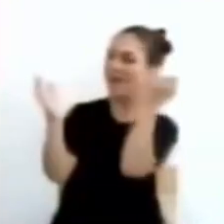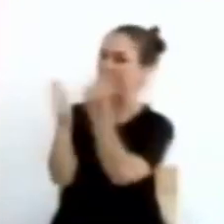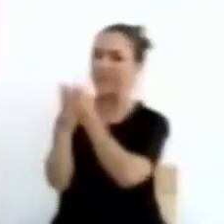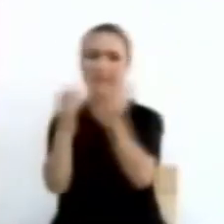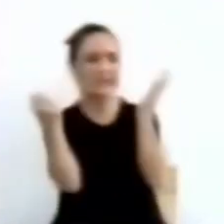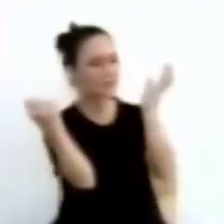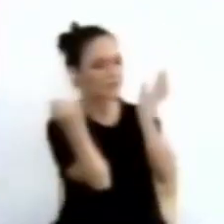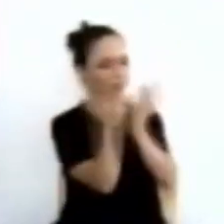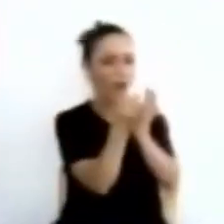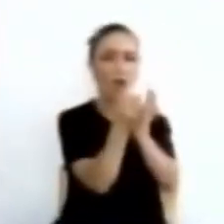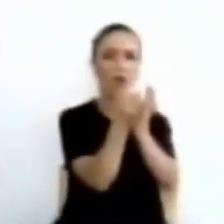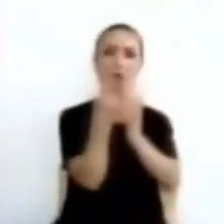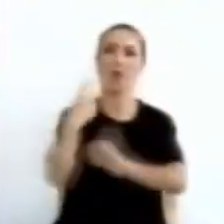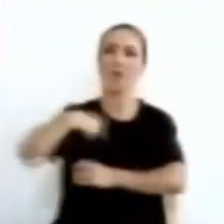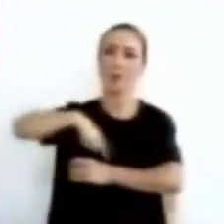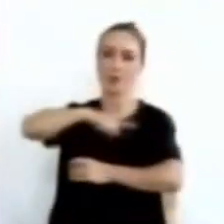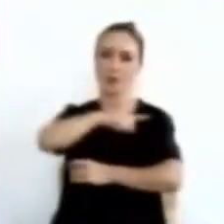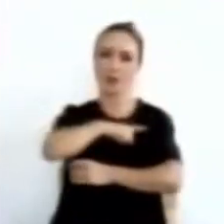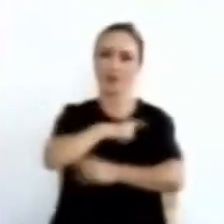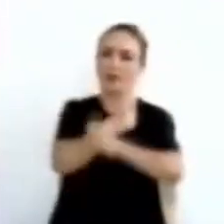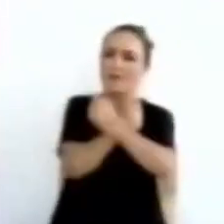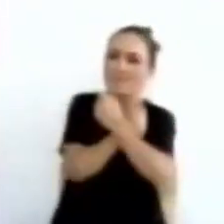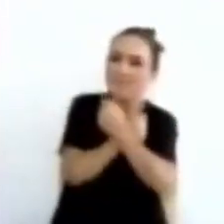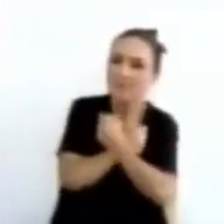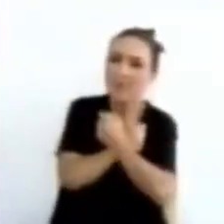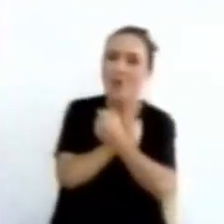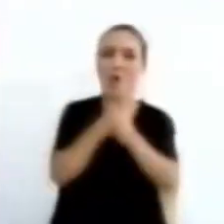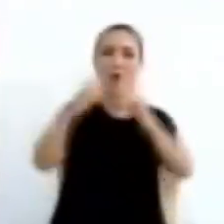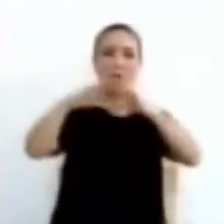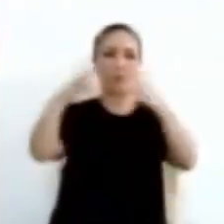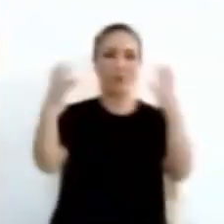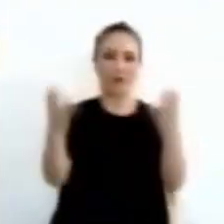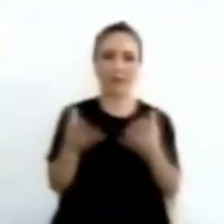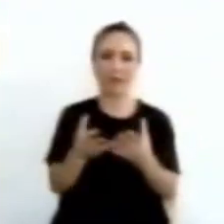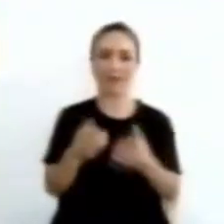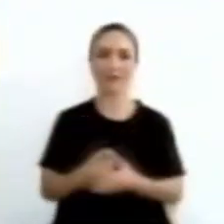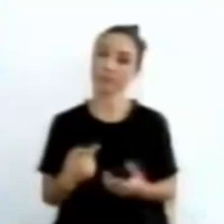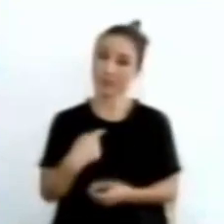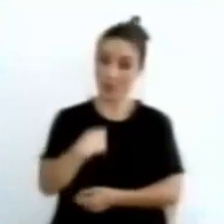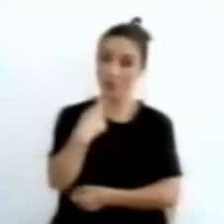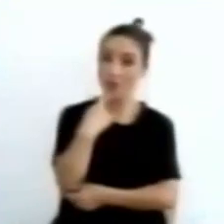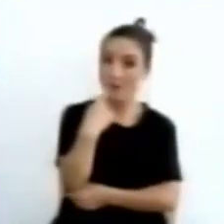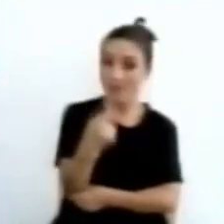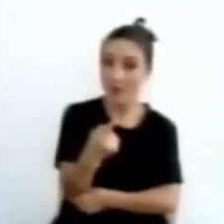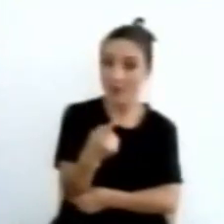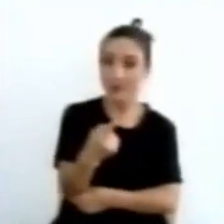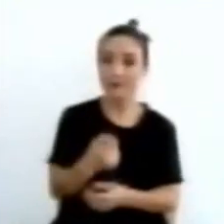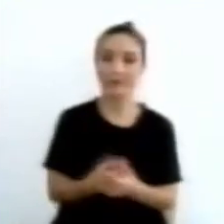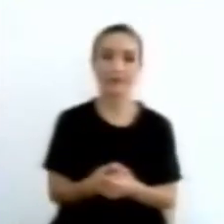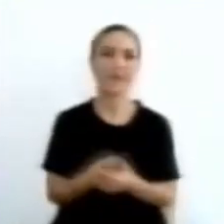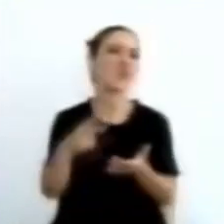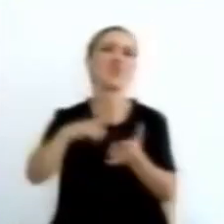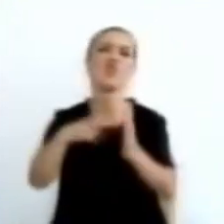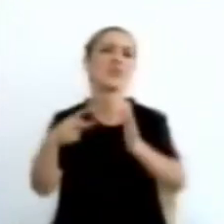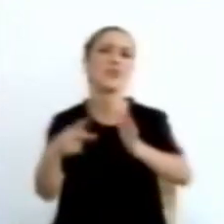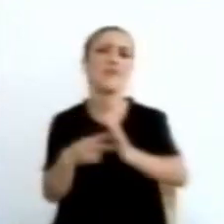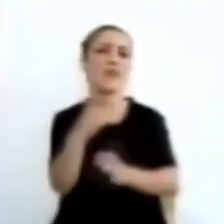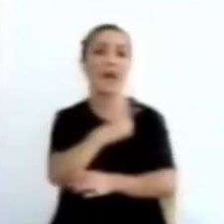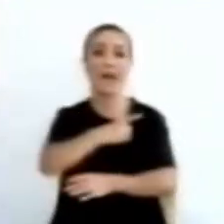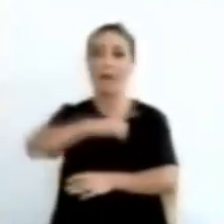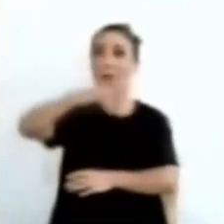hablaron de los cambios que vienen teniendo las personas y cada día menos solidarias. No es que Dios nos ha